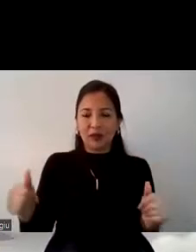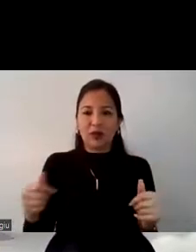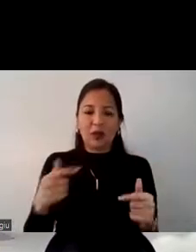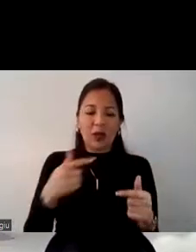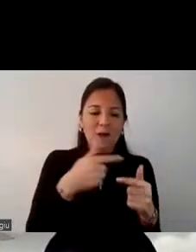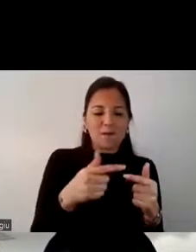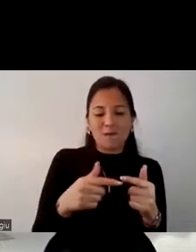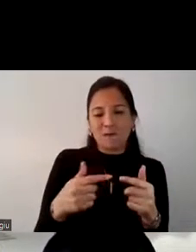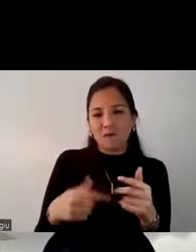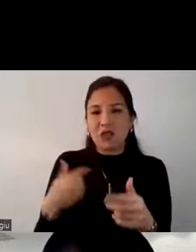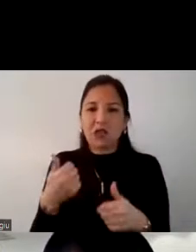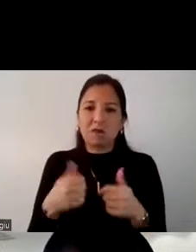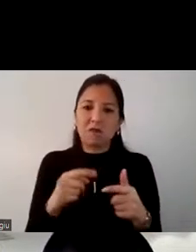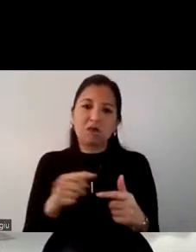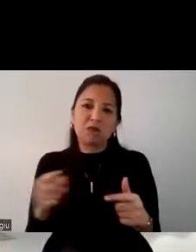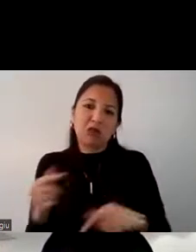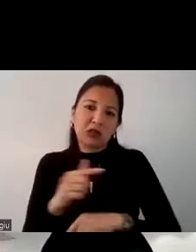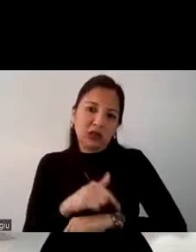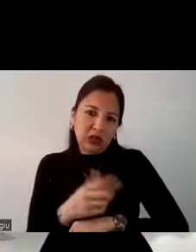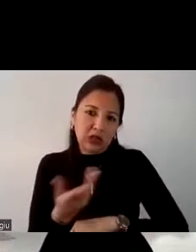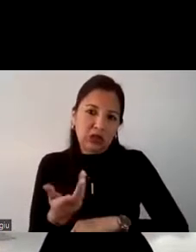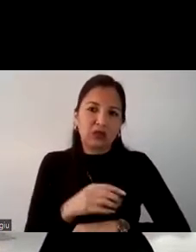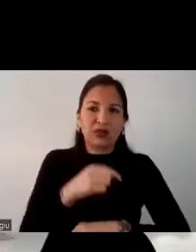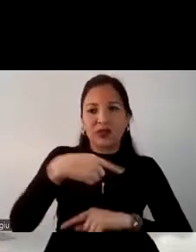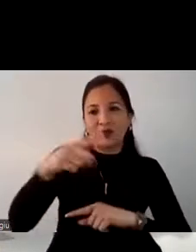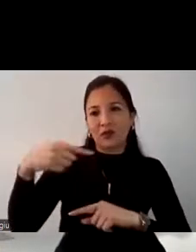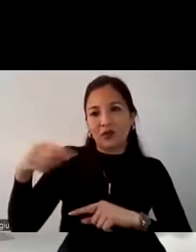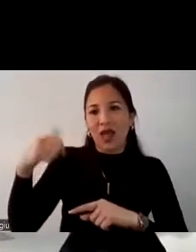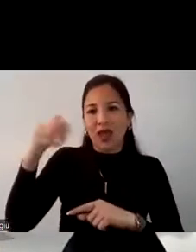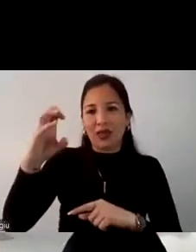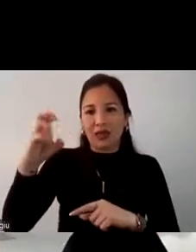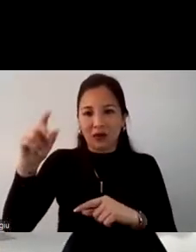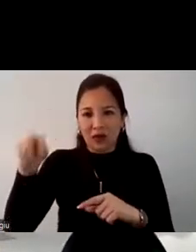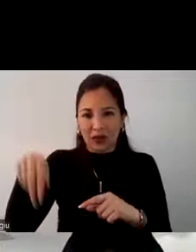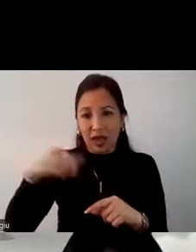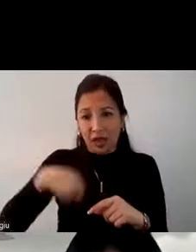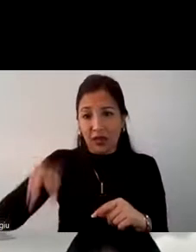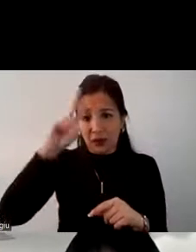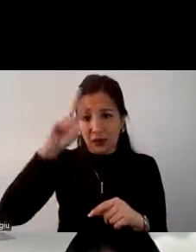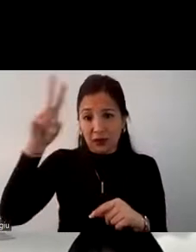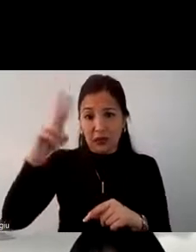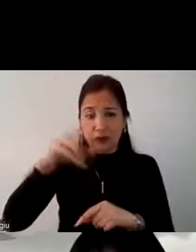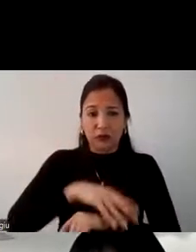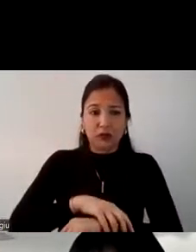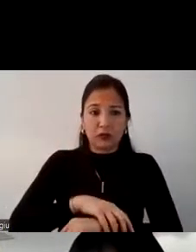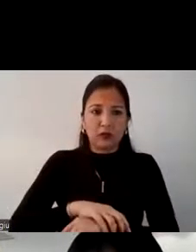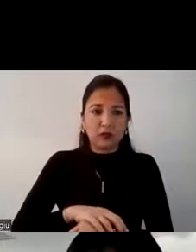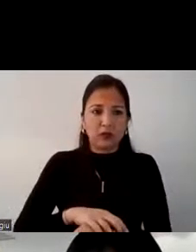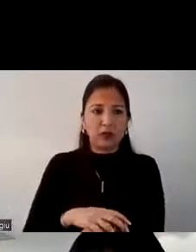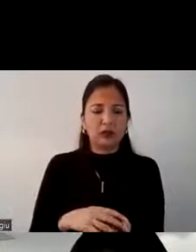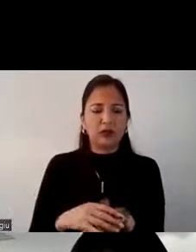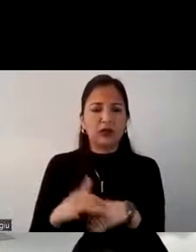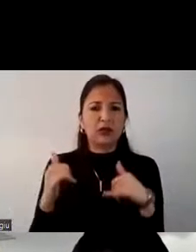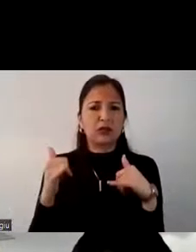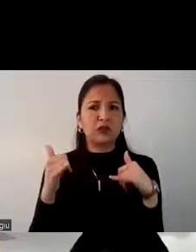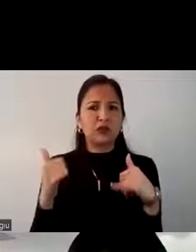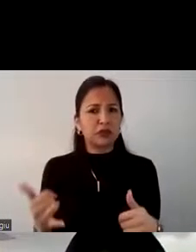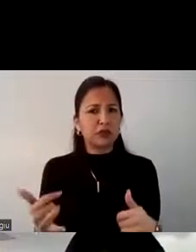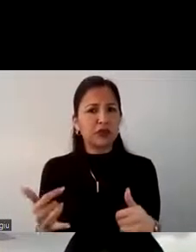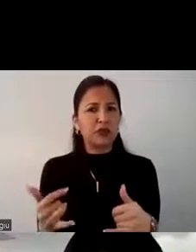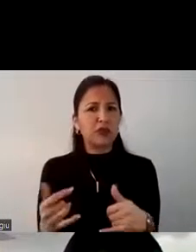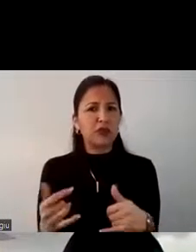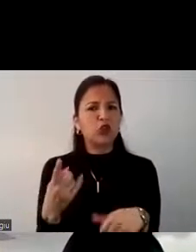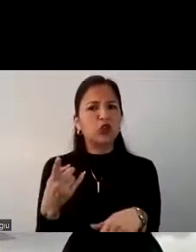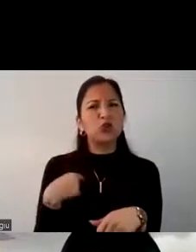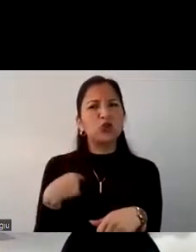poder ellos quedarse y realizar actividades en el Perú. Pero ¿cómo evalúan la experiencia de sus viajes